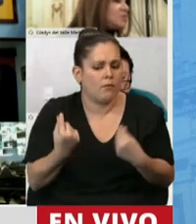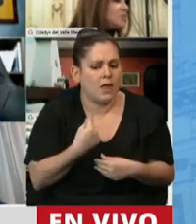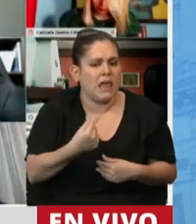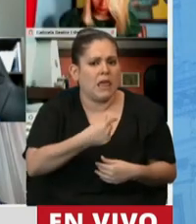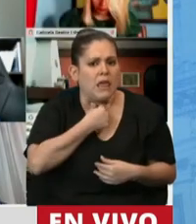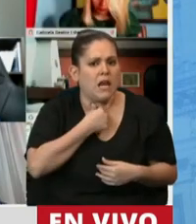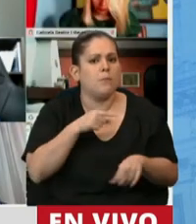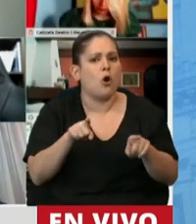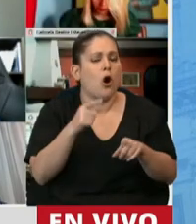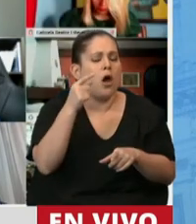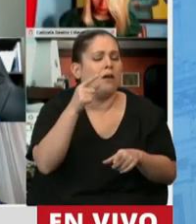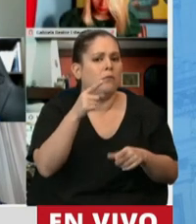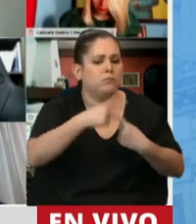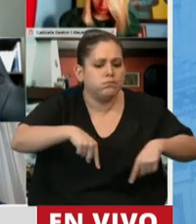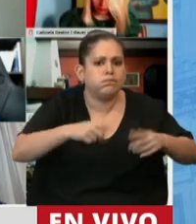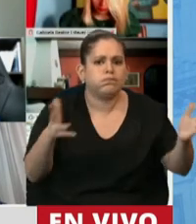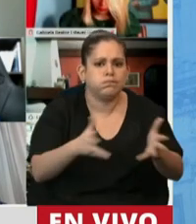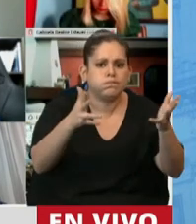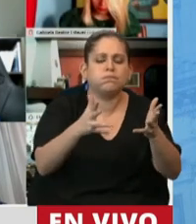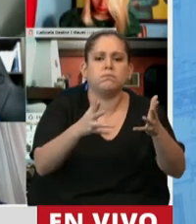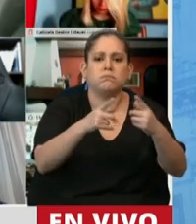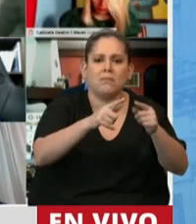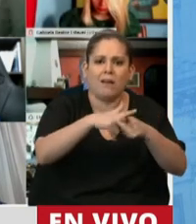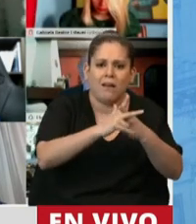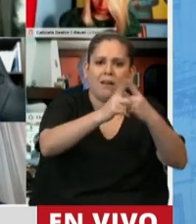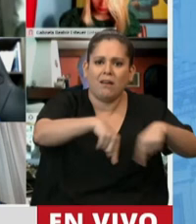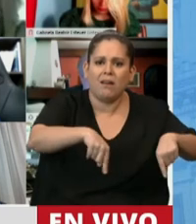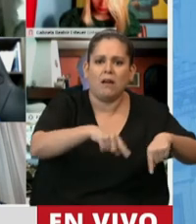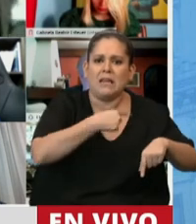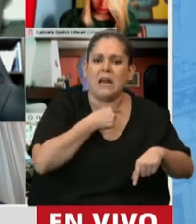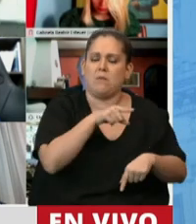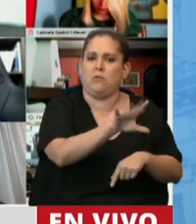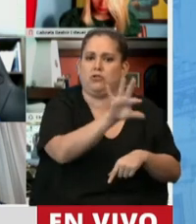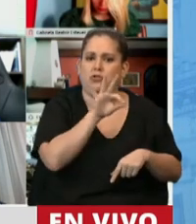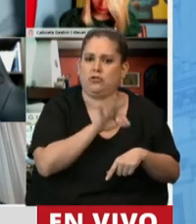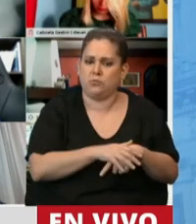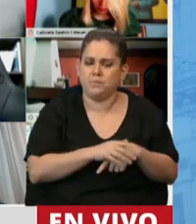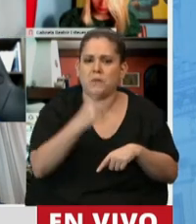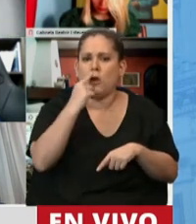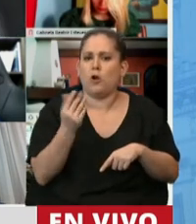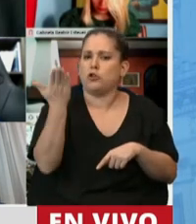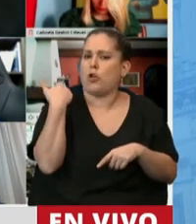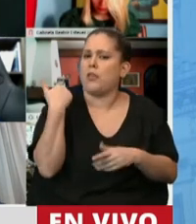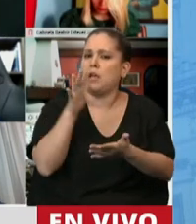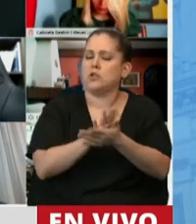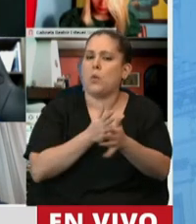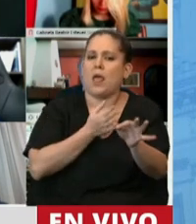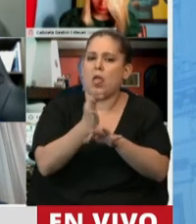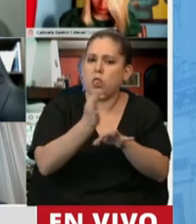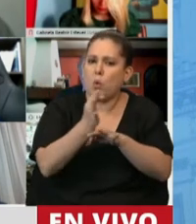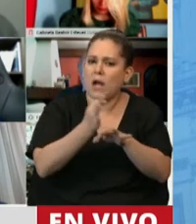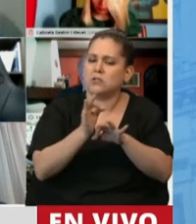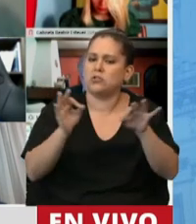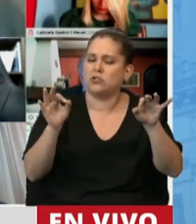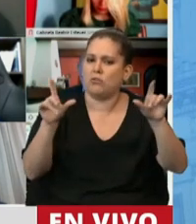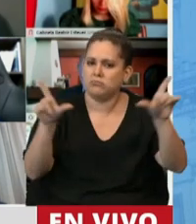como economía, la economía del conocimiento como una de las economías. El otro día, en mi disertación de lo que es la ley de educación a distancia, dije que